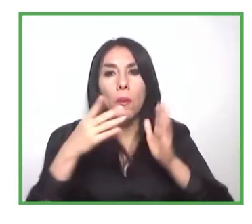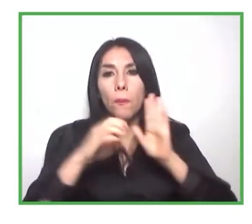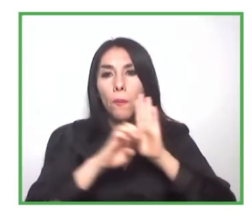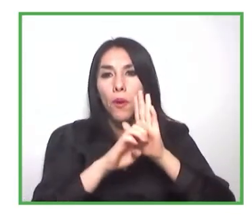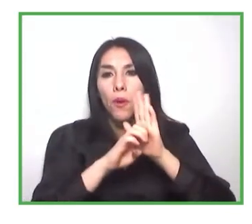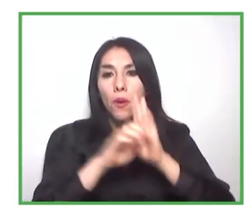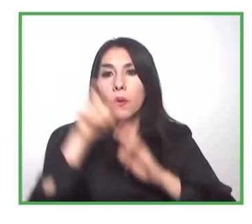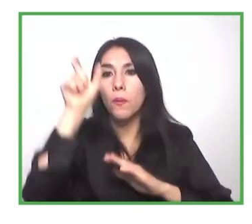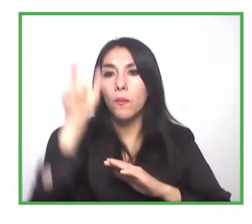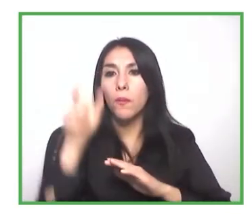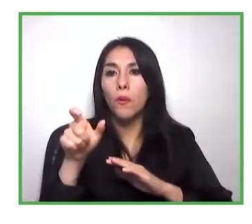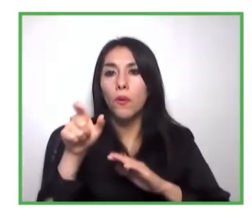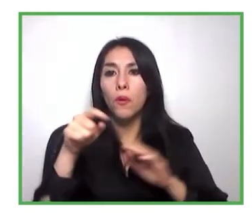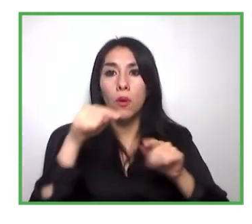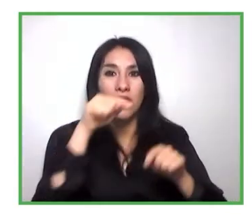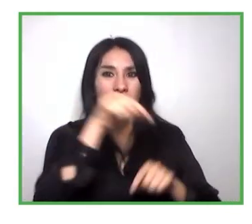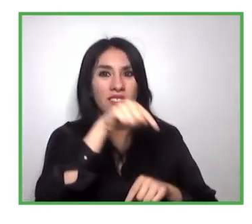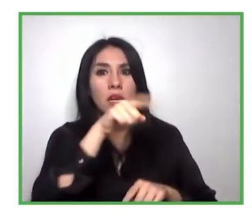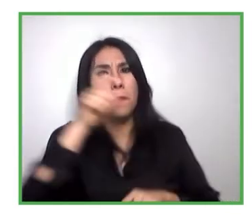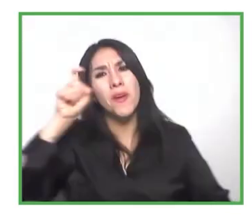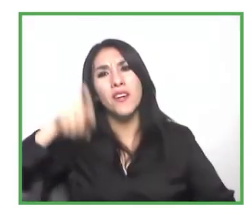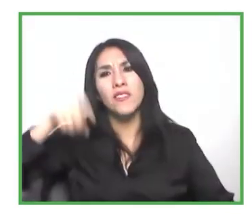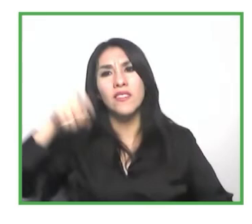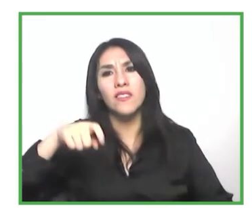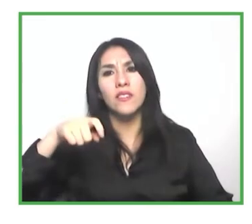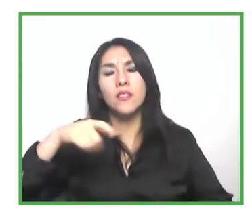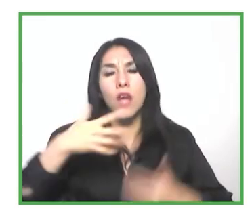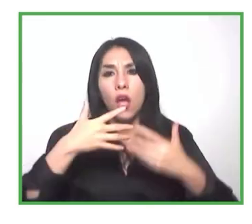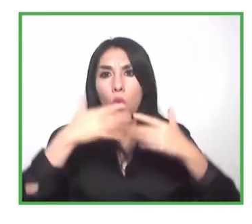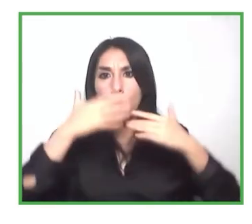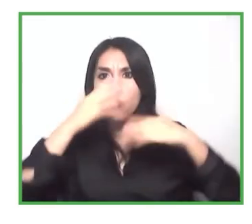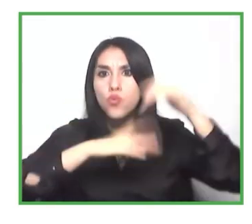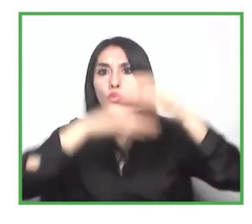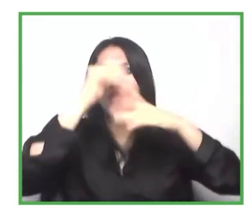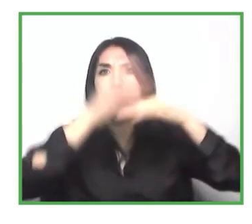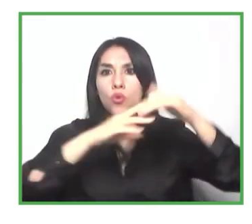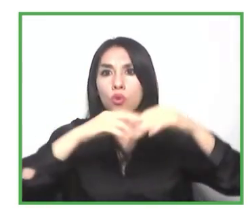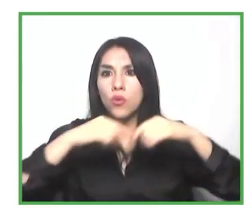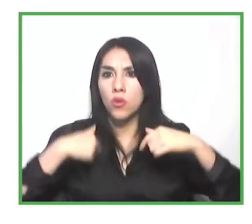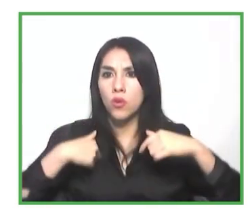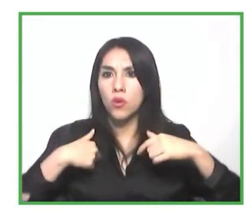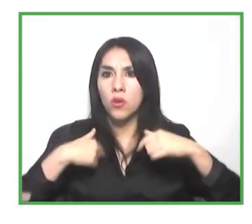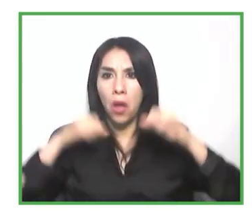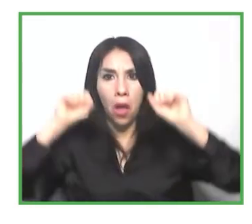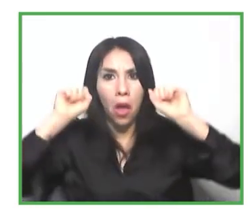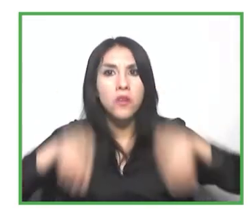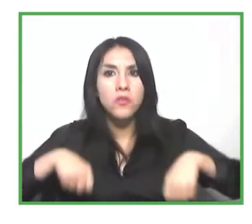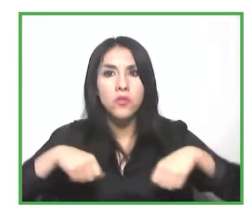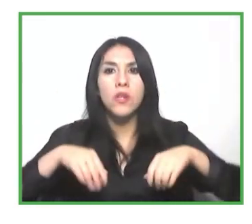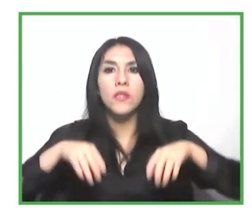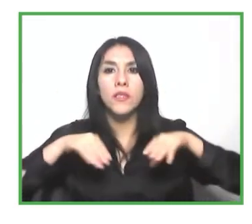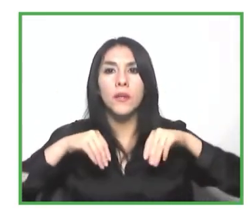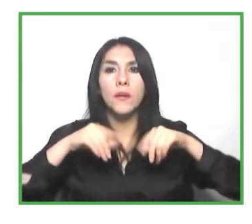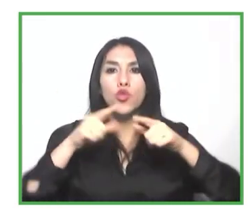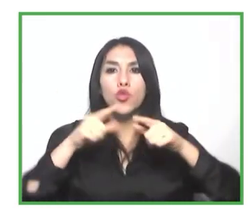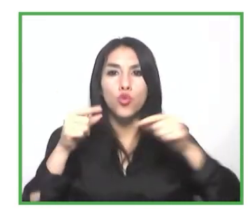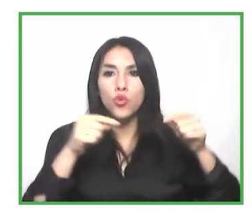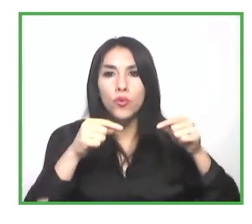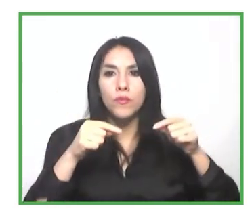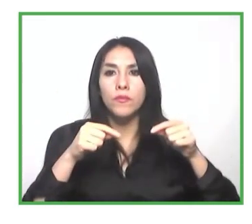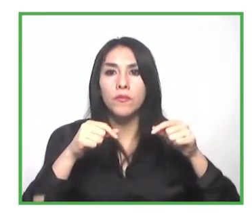hacerlo. Y respecto a lo que es la parte formativa, simplemente ingresando a incluyen.com,